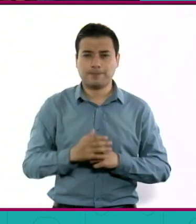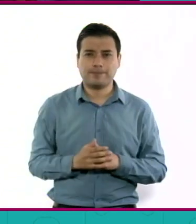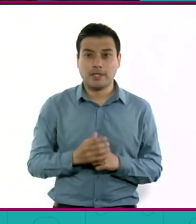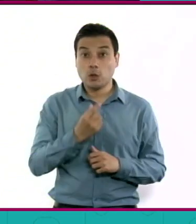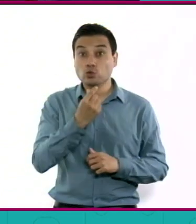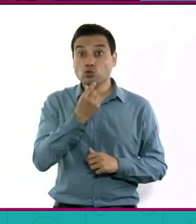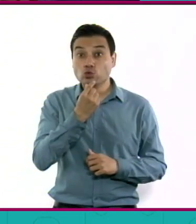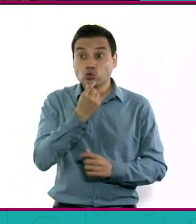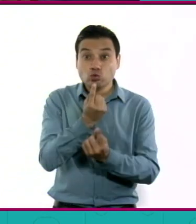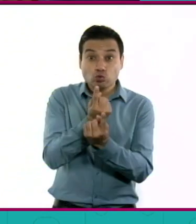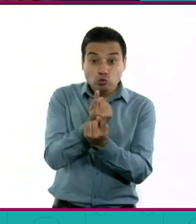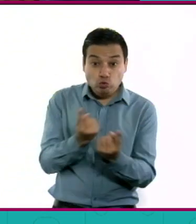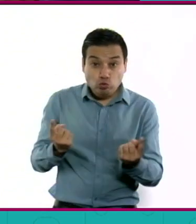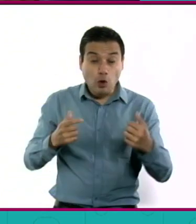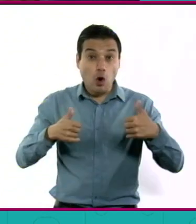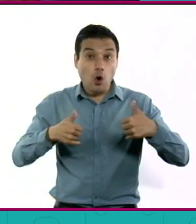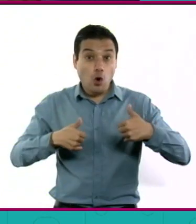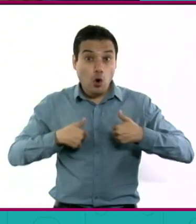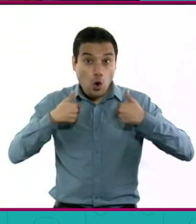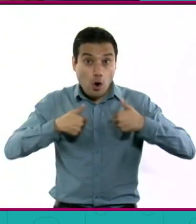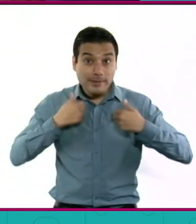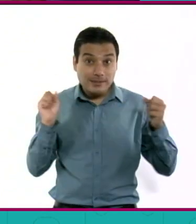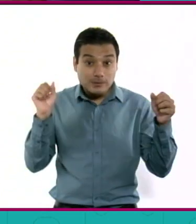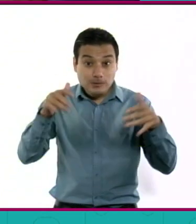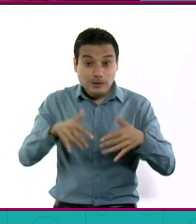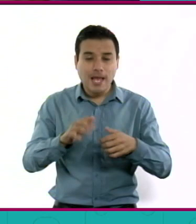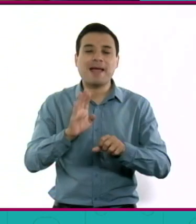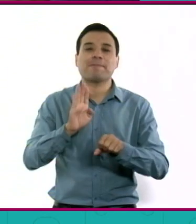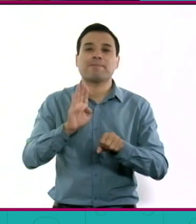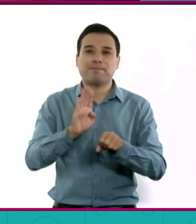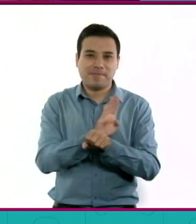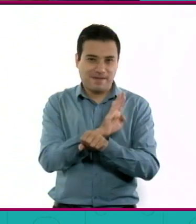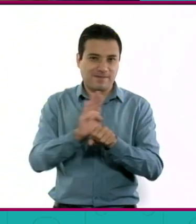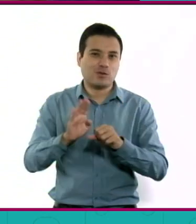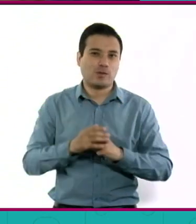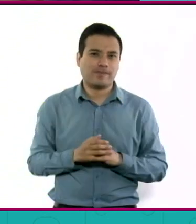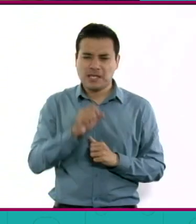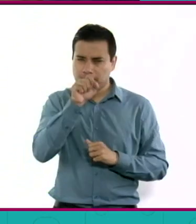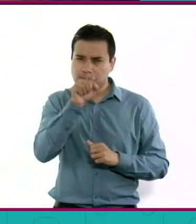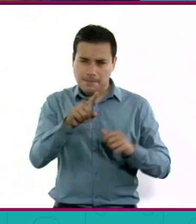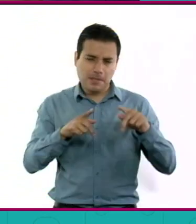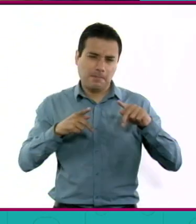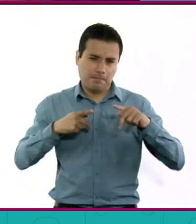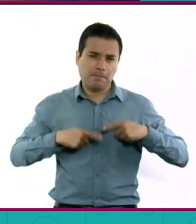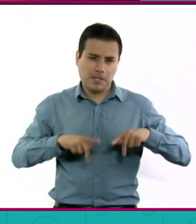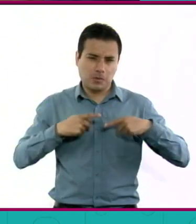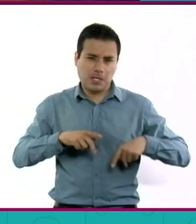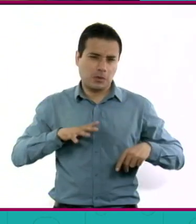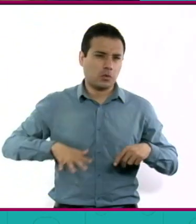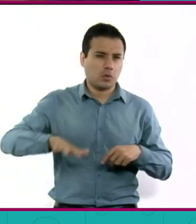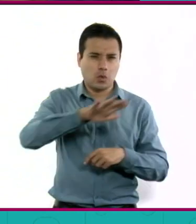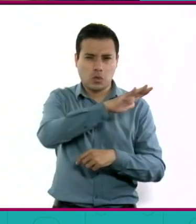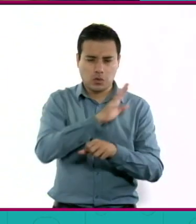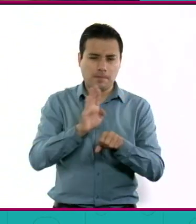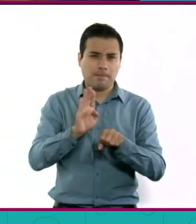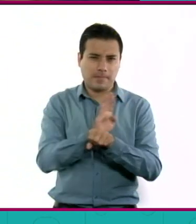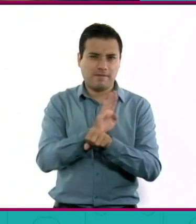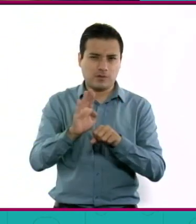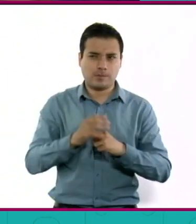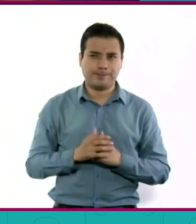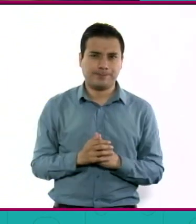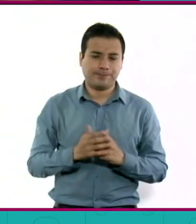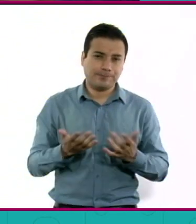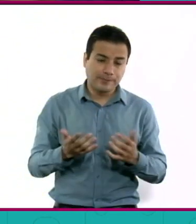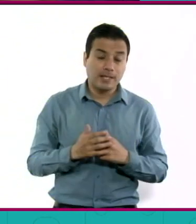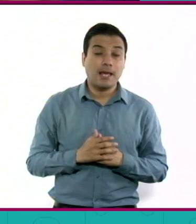niñas y adolescentes los que más van a ganar. La mayor parte, bueno, todo el personal educativo, todo